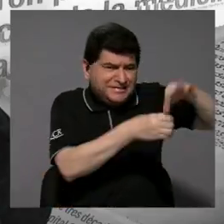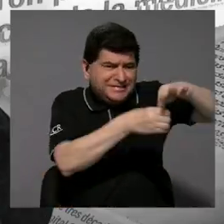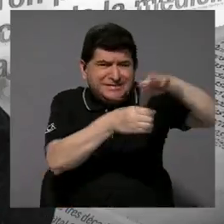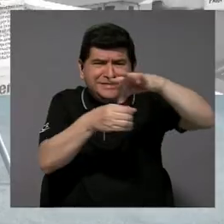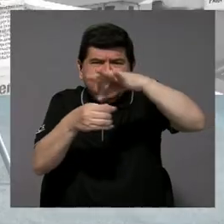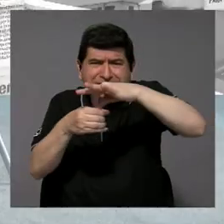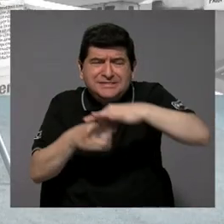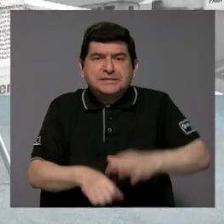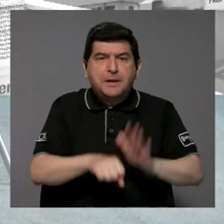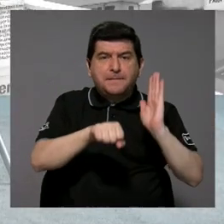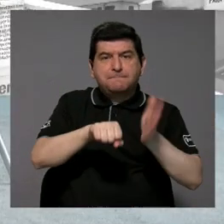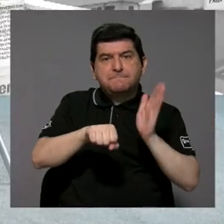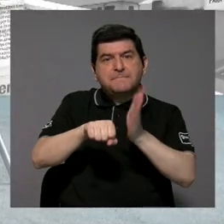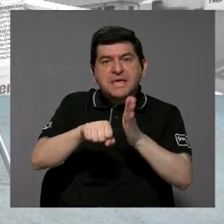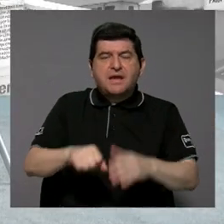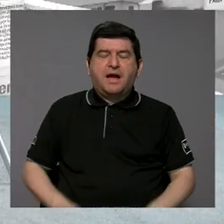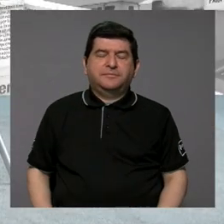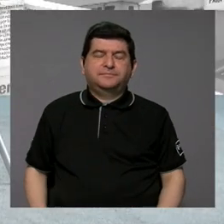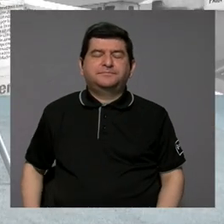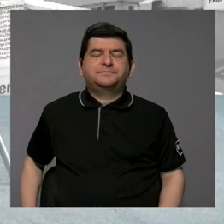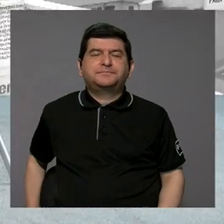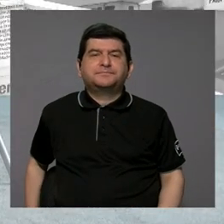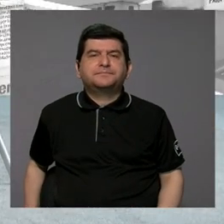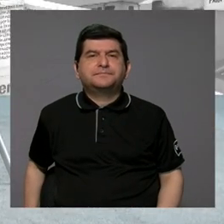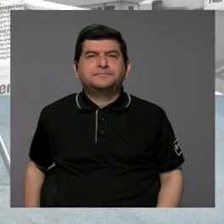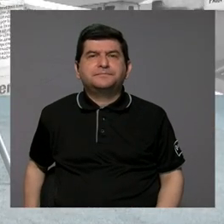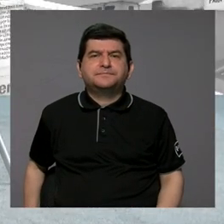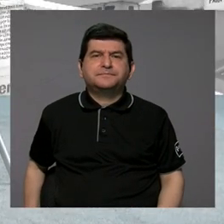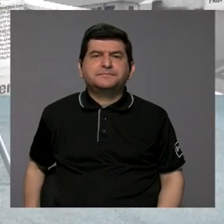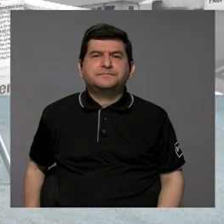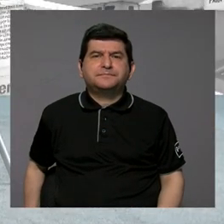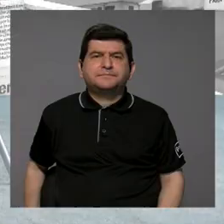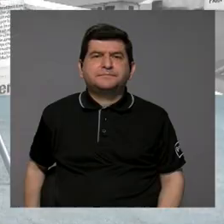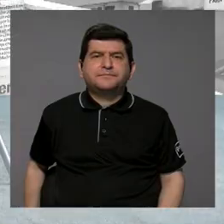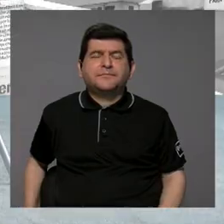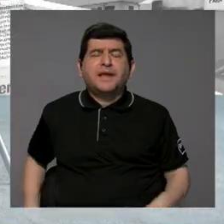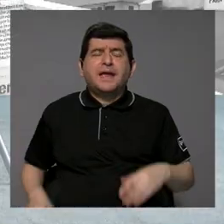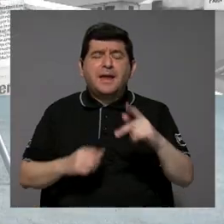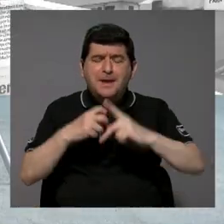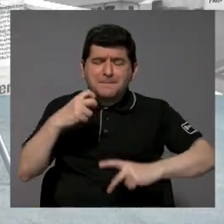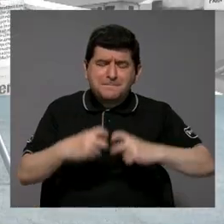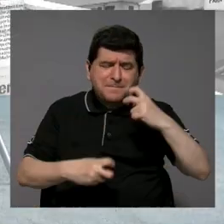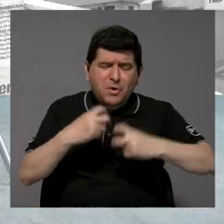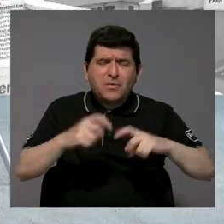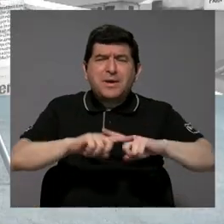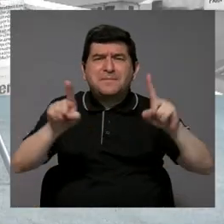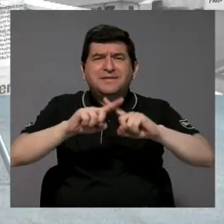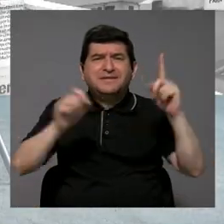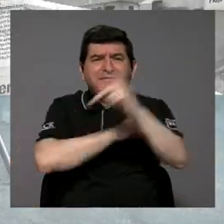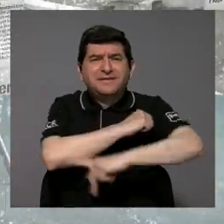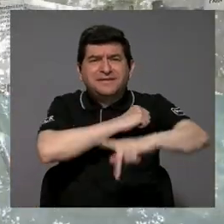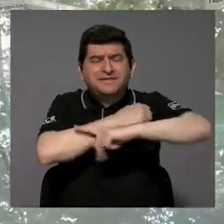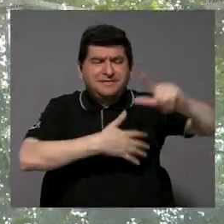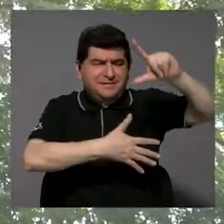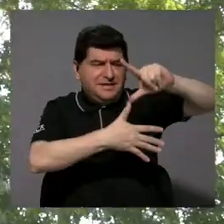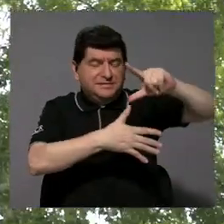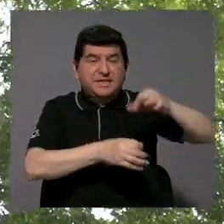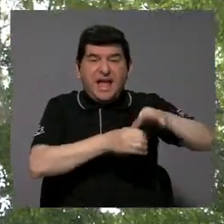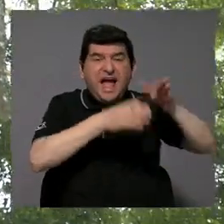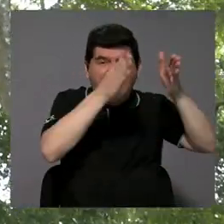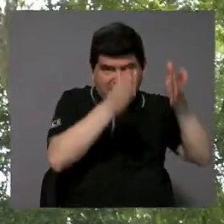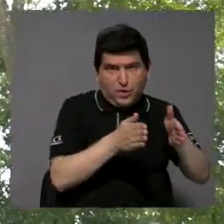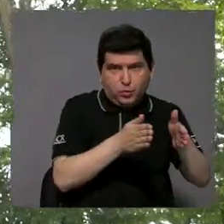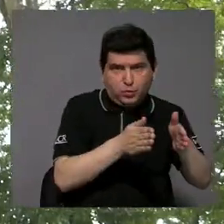Sí, es un problema que pasa, sucede en muchos países latinoamericanos, agricultores